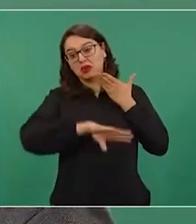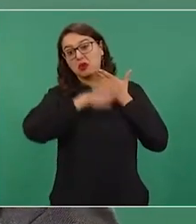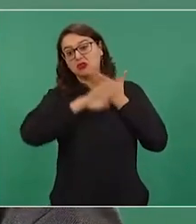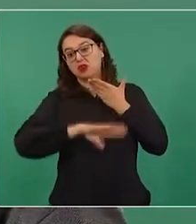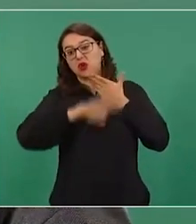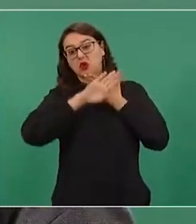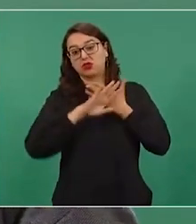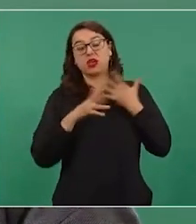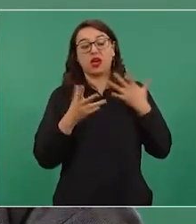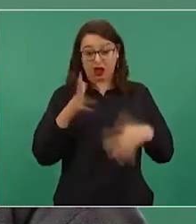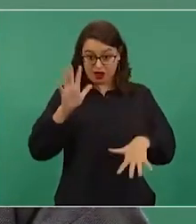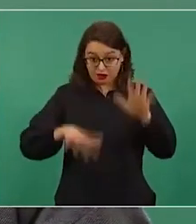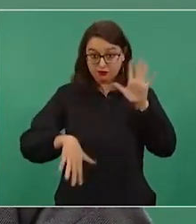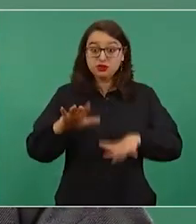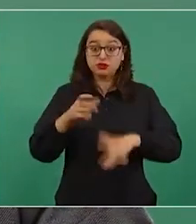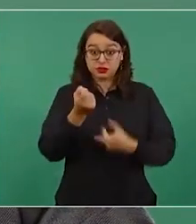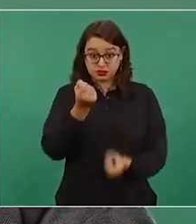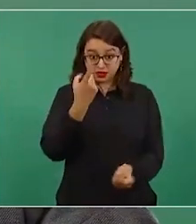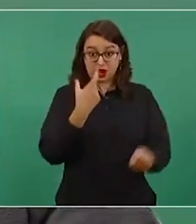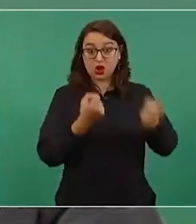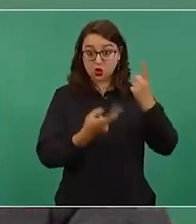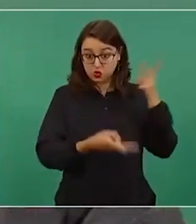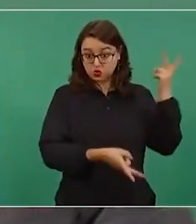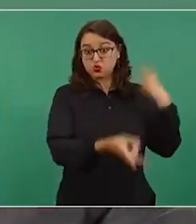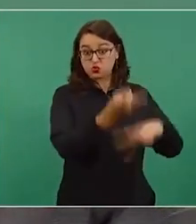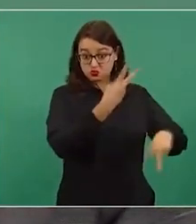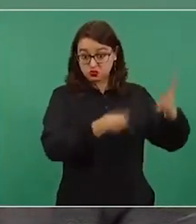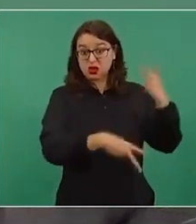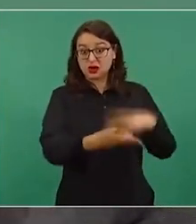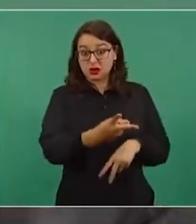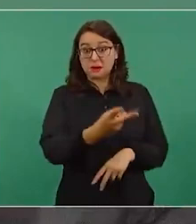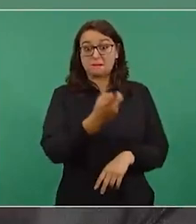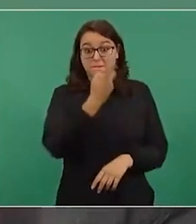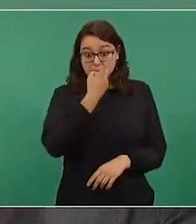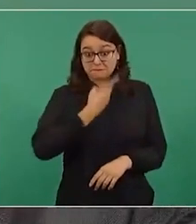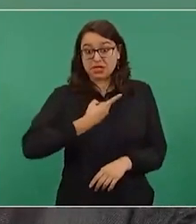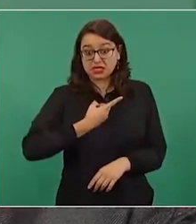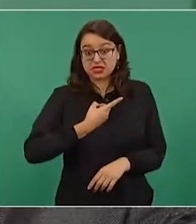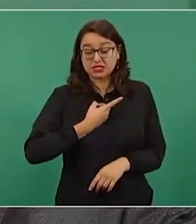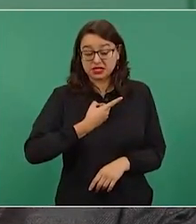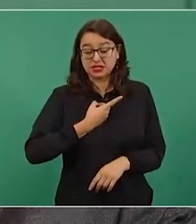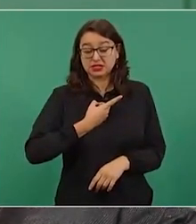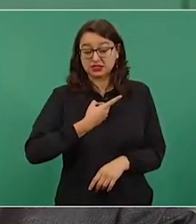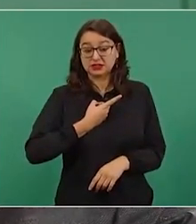dueños de los medios a decirme, a insinuarme,